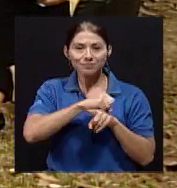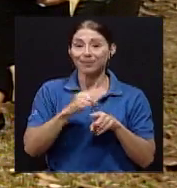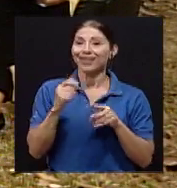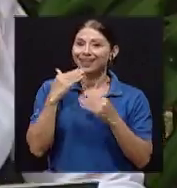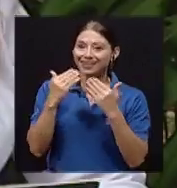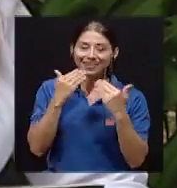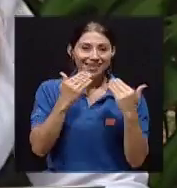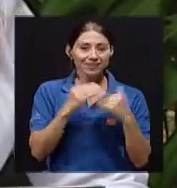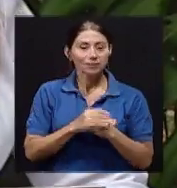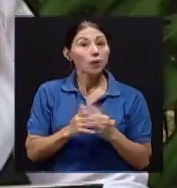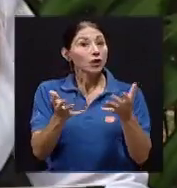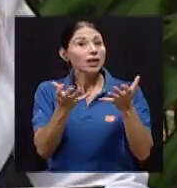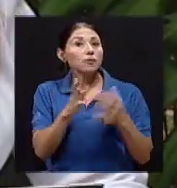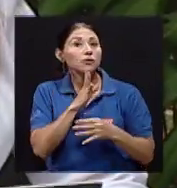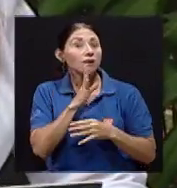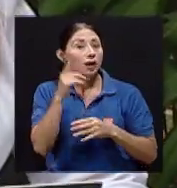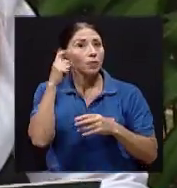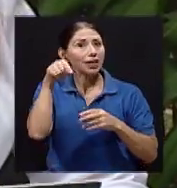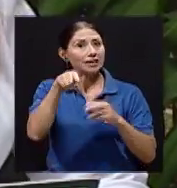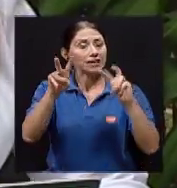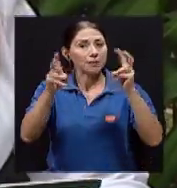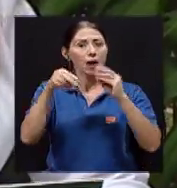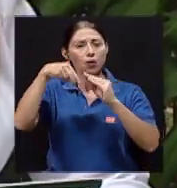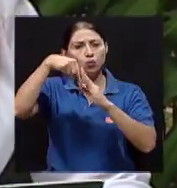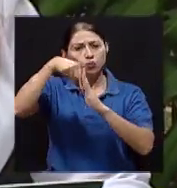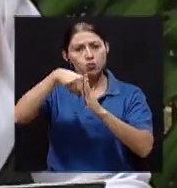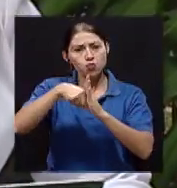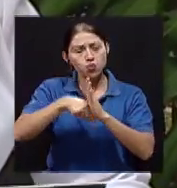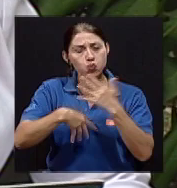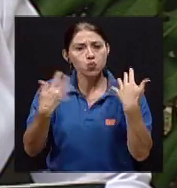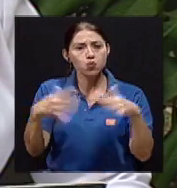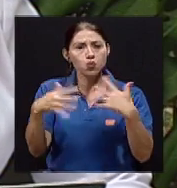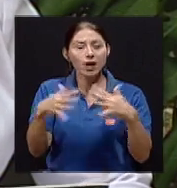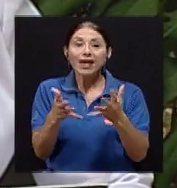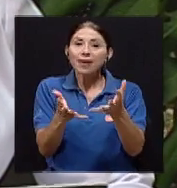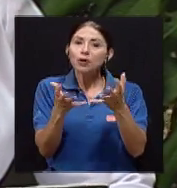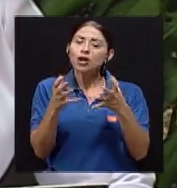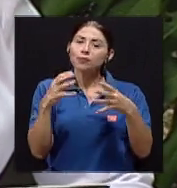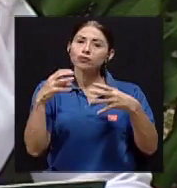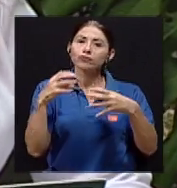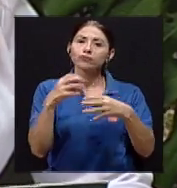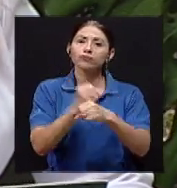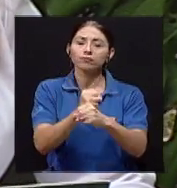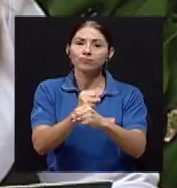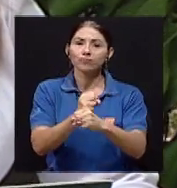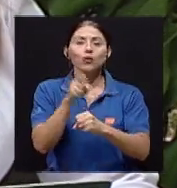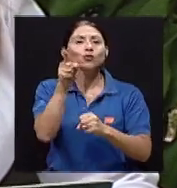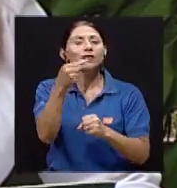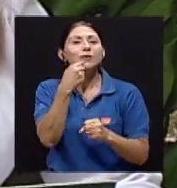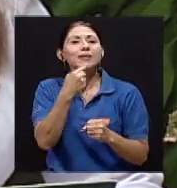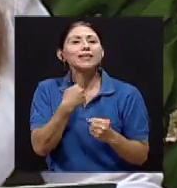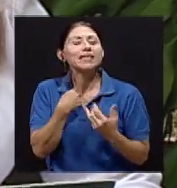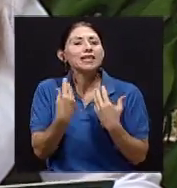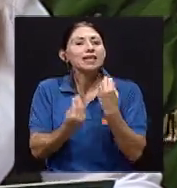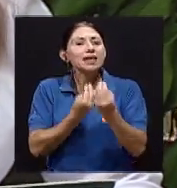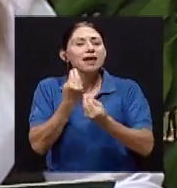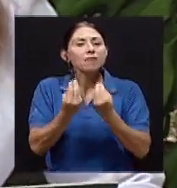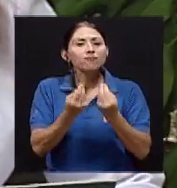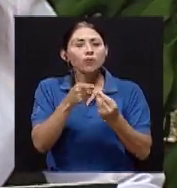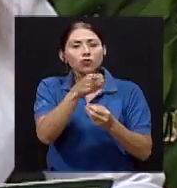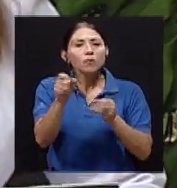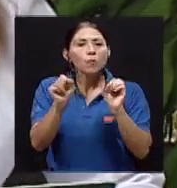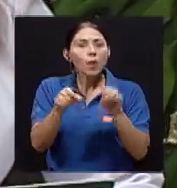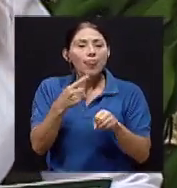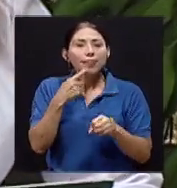amplio, ¿verdad? Pero sin duda queremos tratar de sintetizarlo un poco, que usted nos dé su punto de vista, que nos pueda dar también esa apreciación que usted tiene